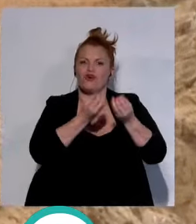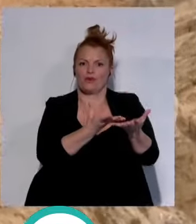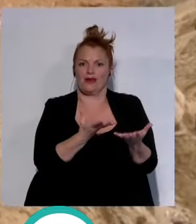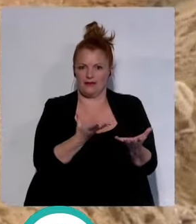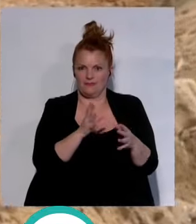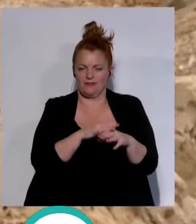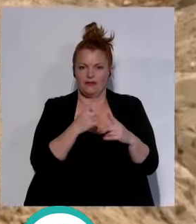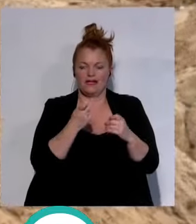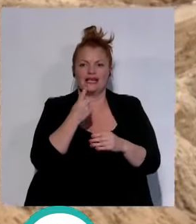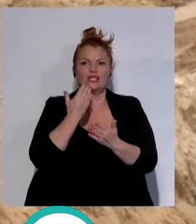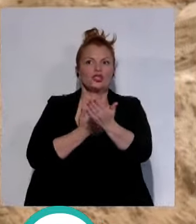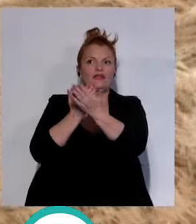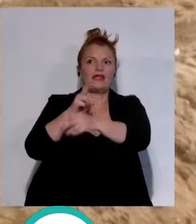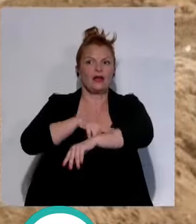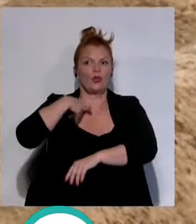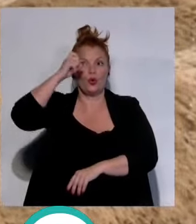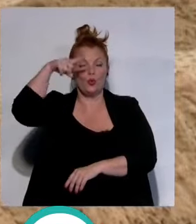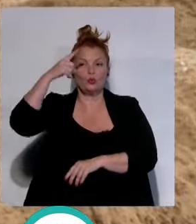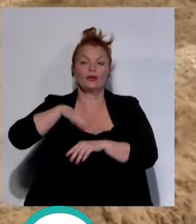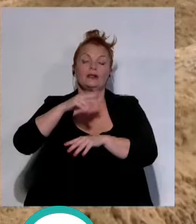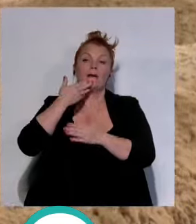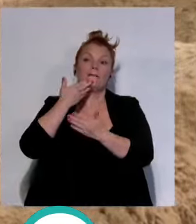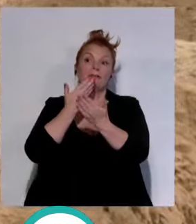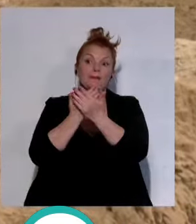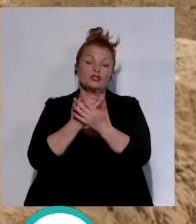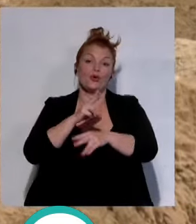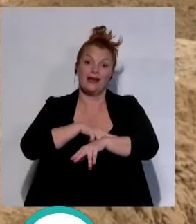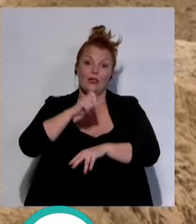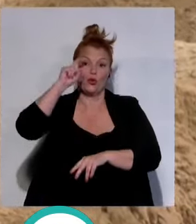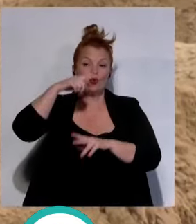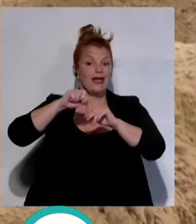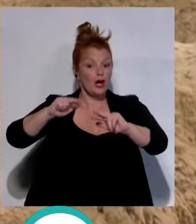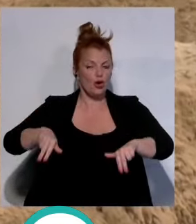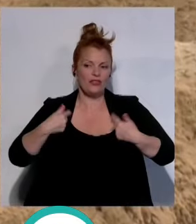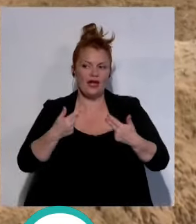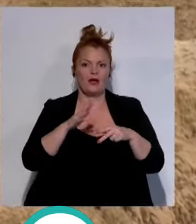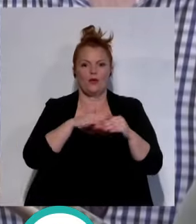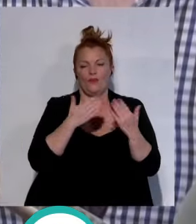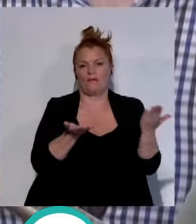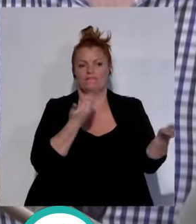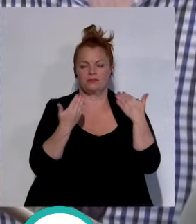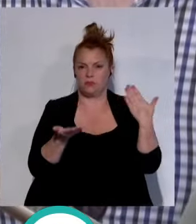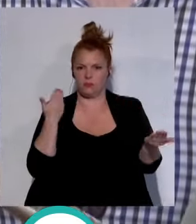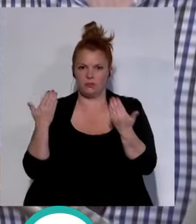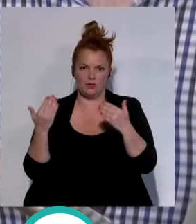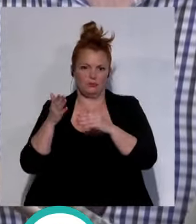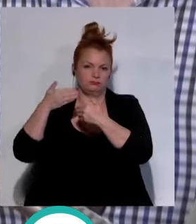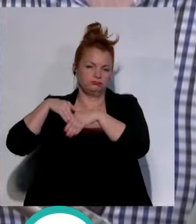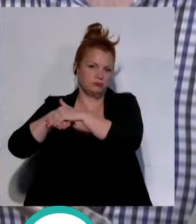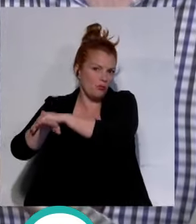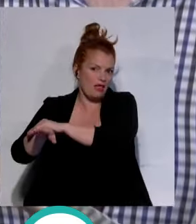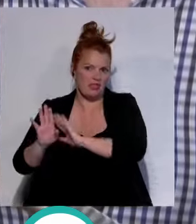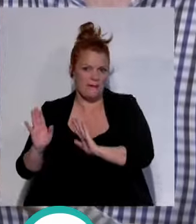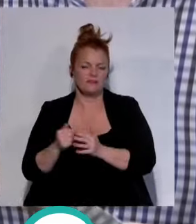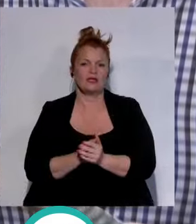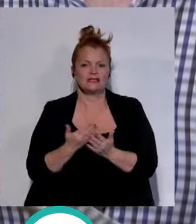solicita la delegación de cultura y con el permiso de la delegación de cultura una vez que nos concedan esto pues se desmontan ya de momento estamos desmontando